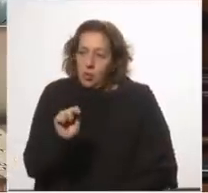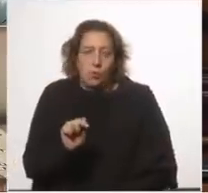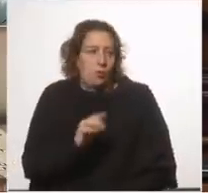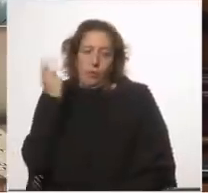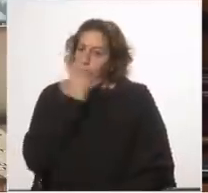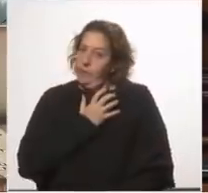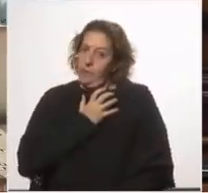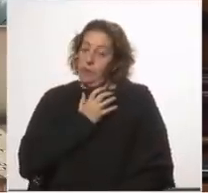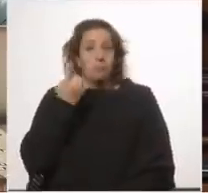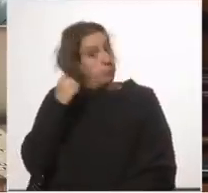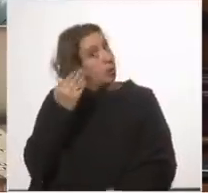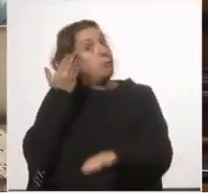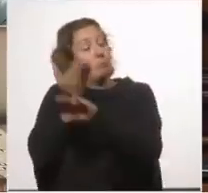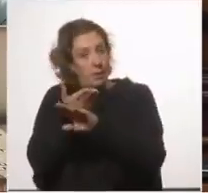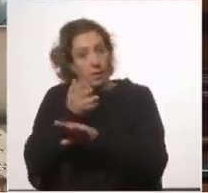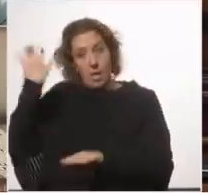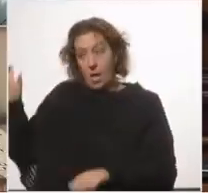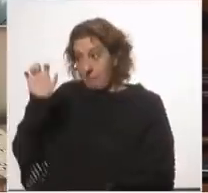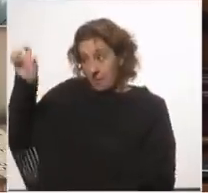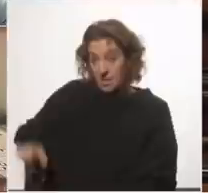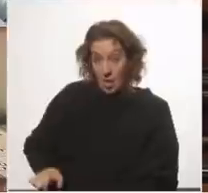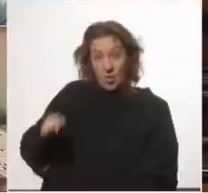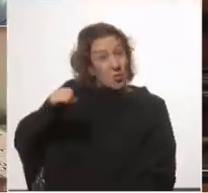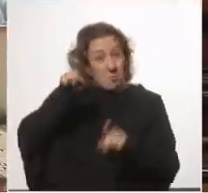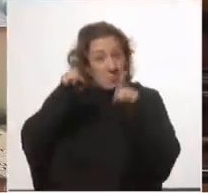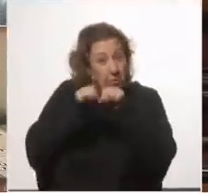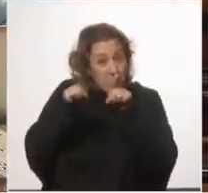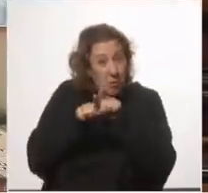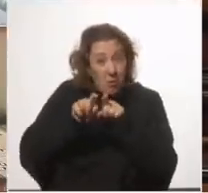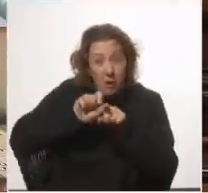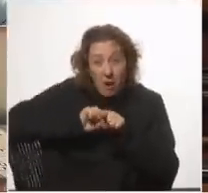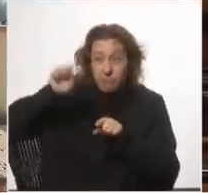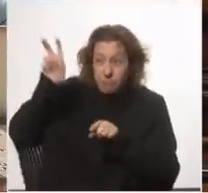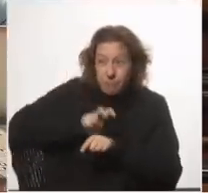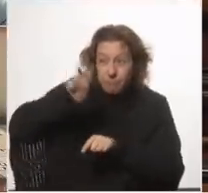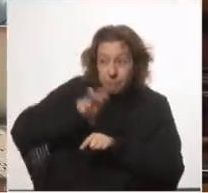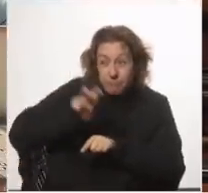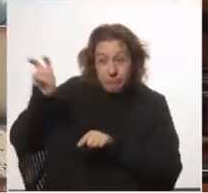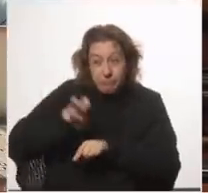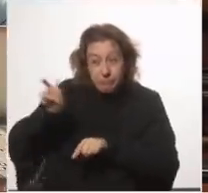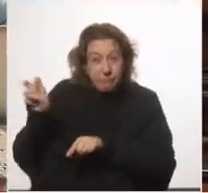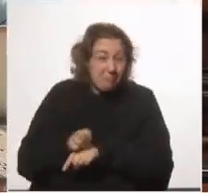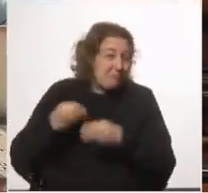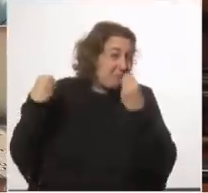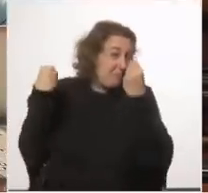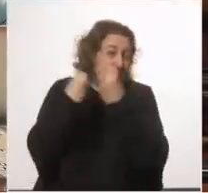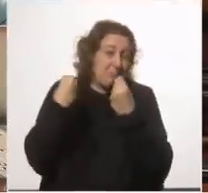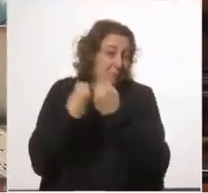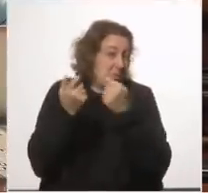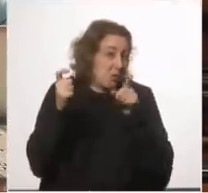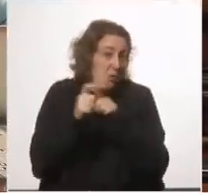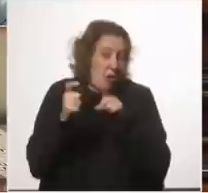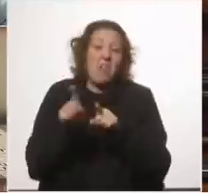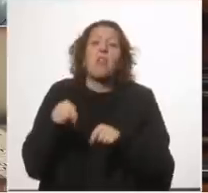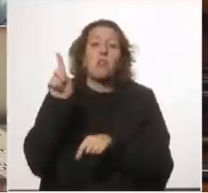terrible, pero lo piden los empresarios, esos mismos que ganaron decenas, decenas, centenares de dólares con las exportaciones.